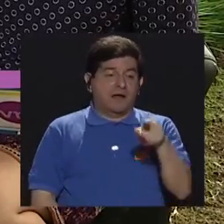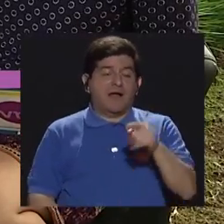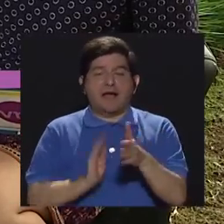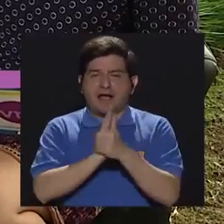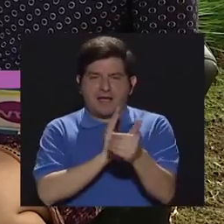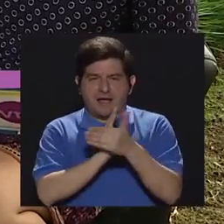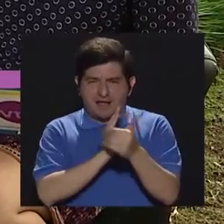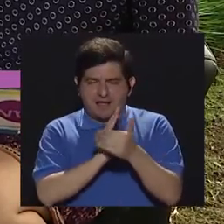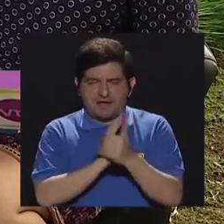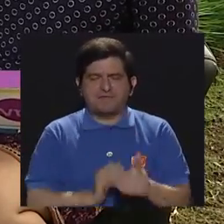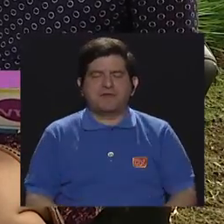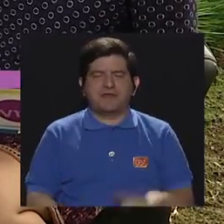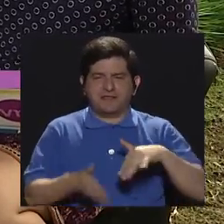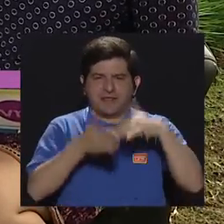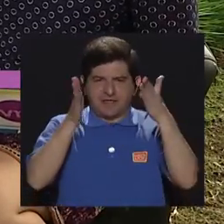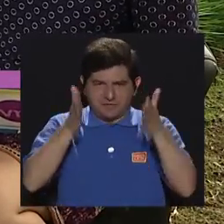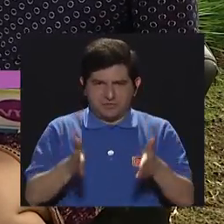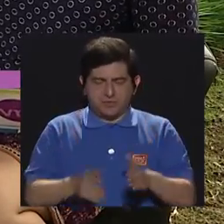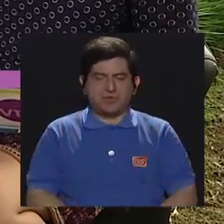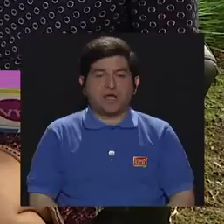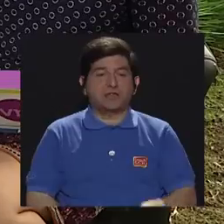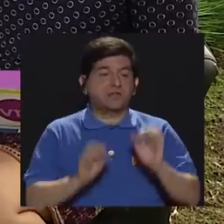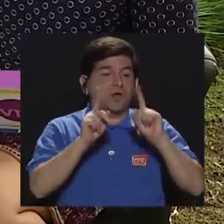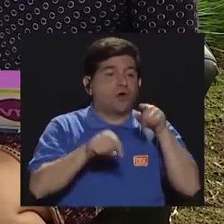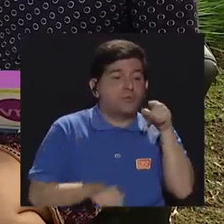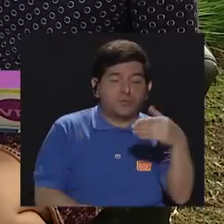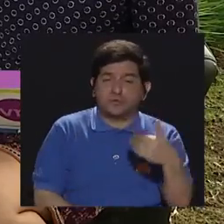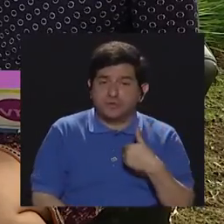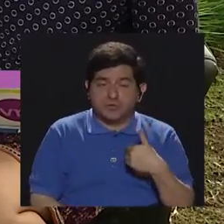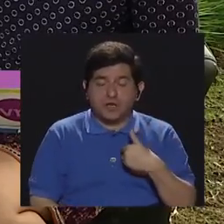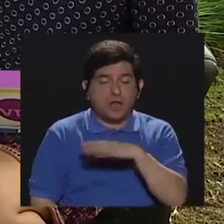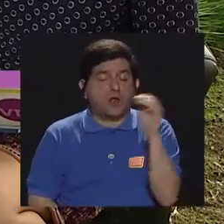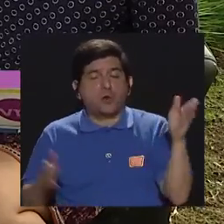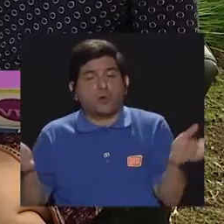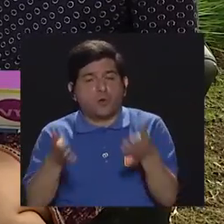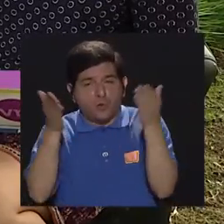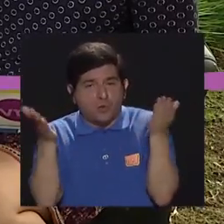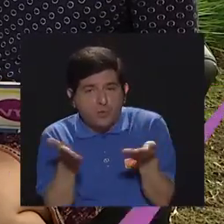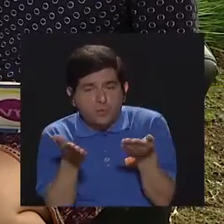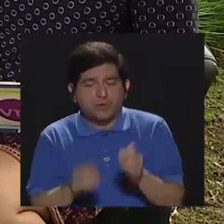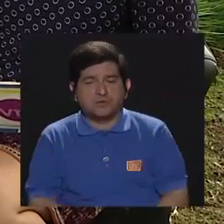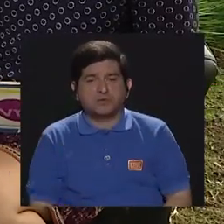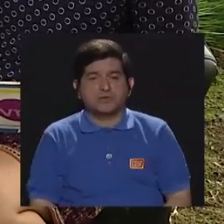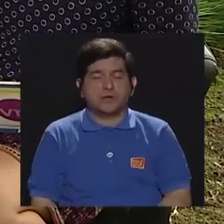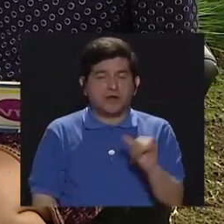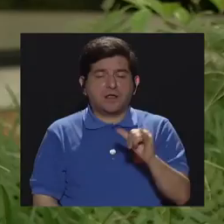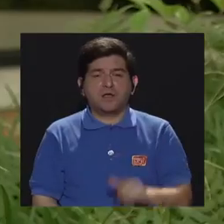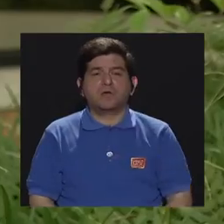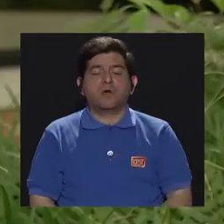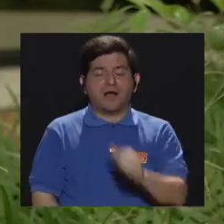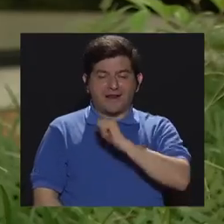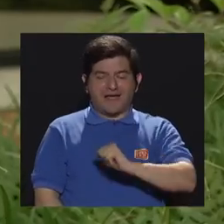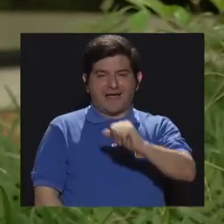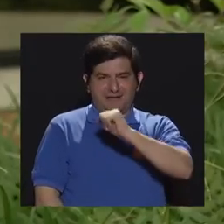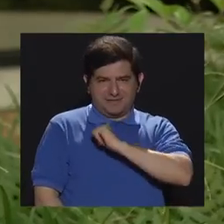del estudiante, las oportunidades que tiene el estudiante, la motivación, la actitud,